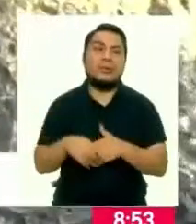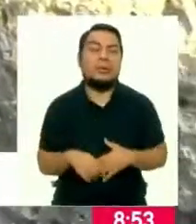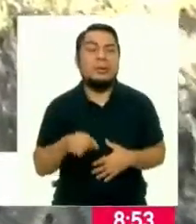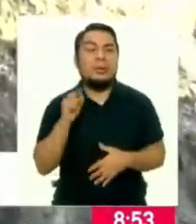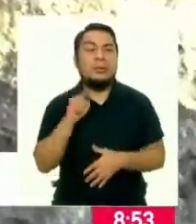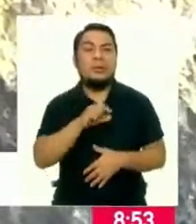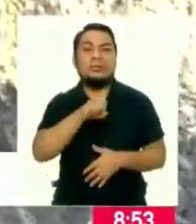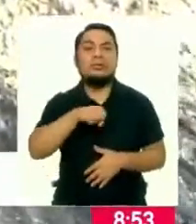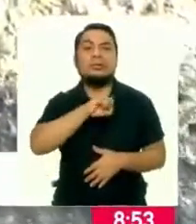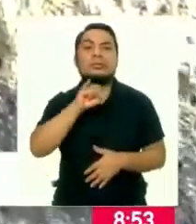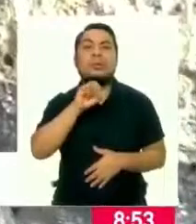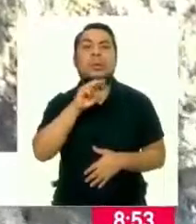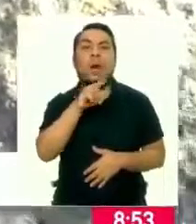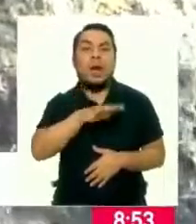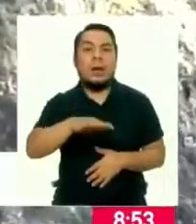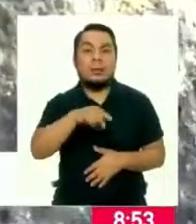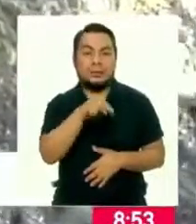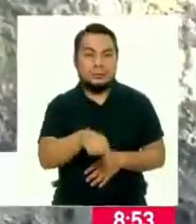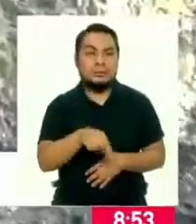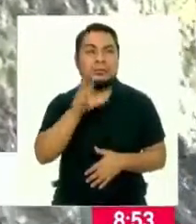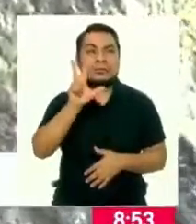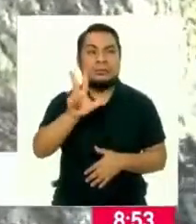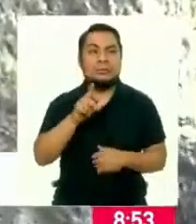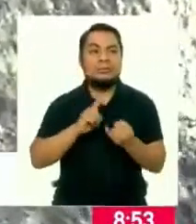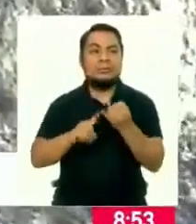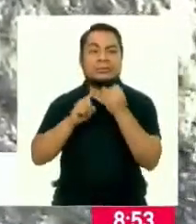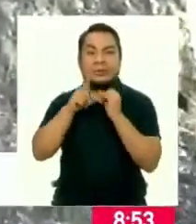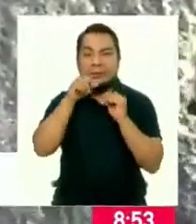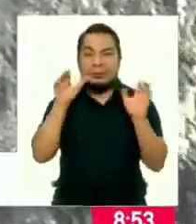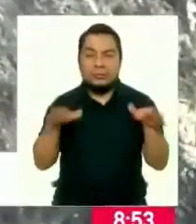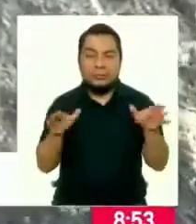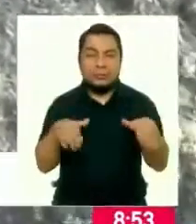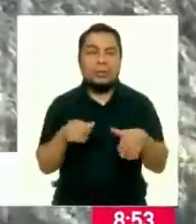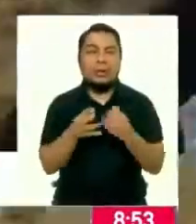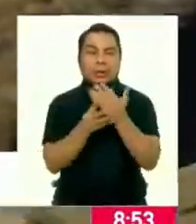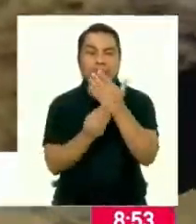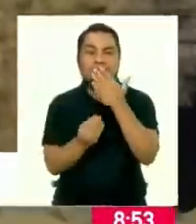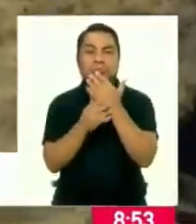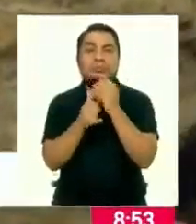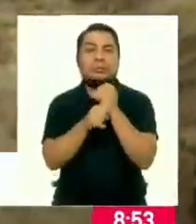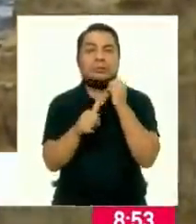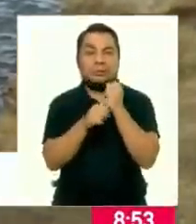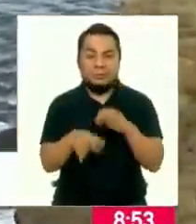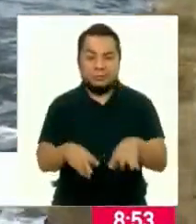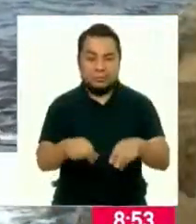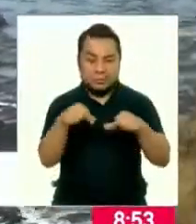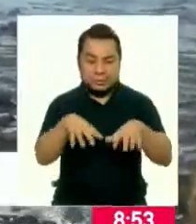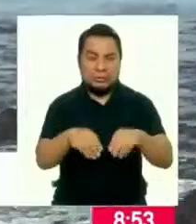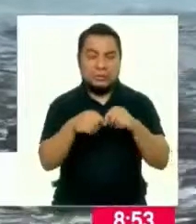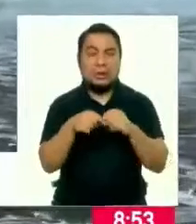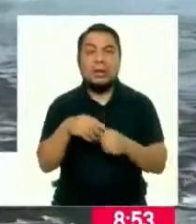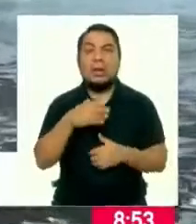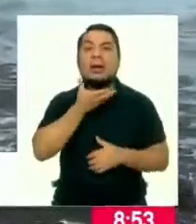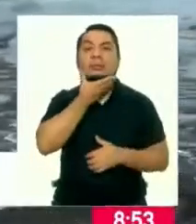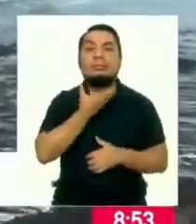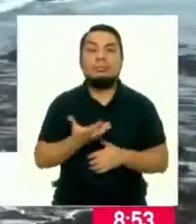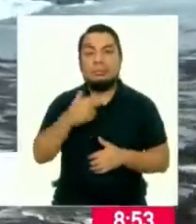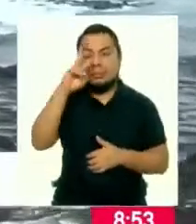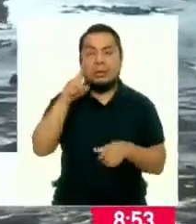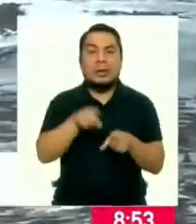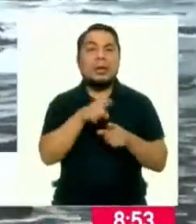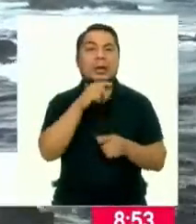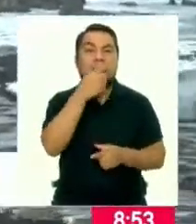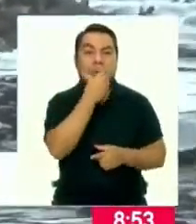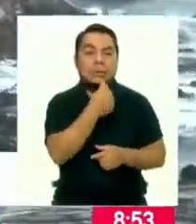Juan alberga a las tres especies que producen el famoso guano de las islas, el pelicano peruano, el piquero